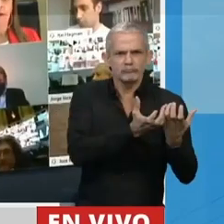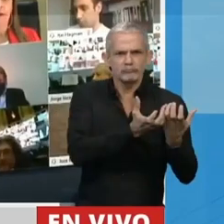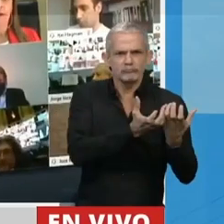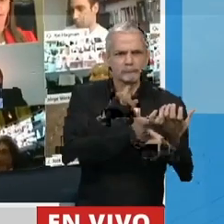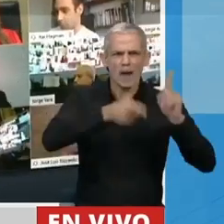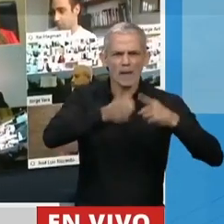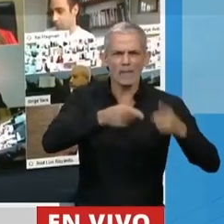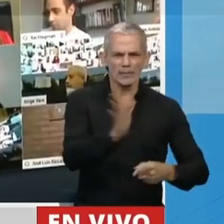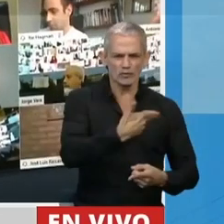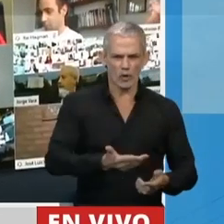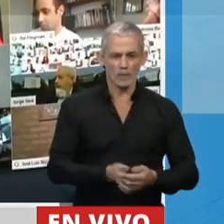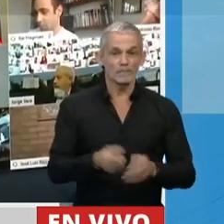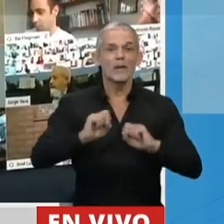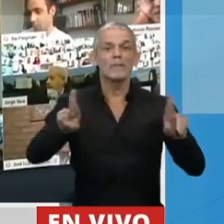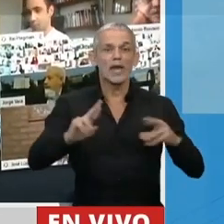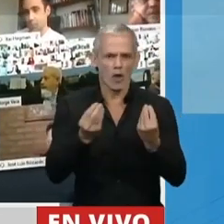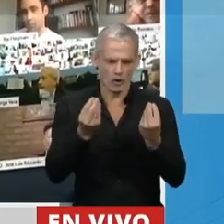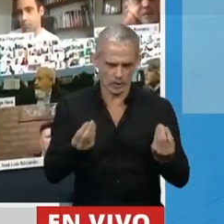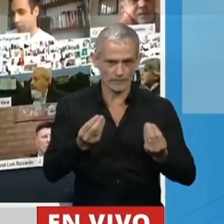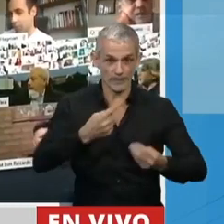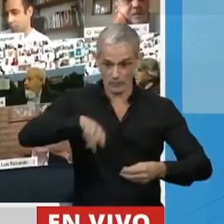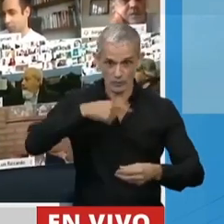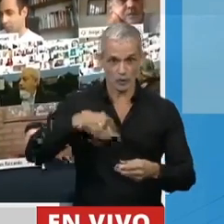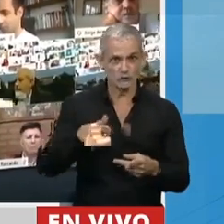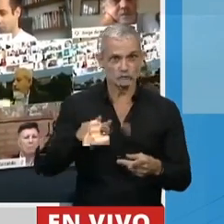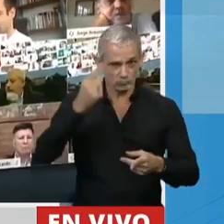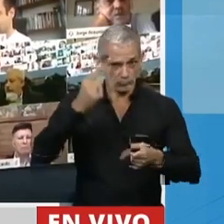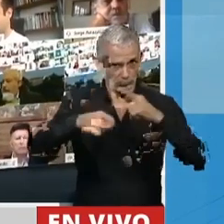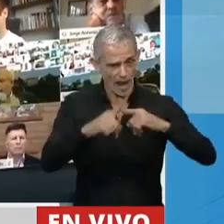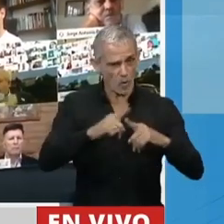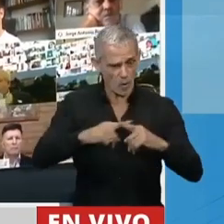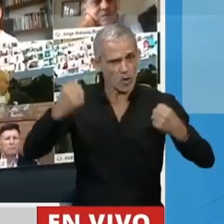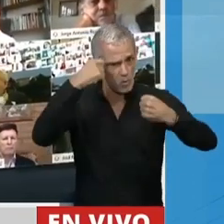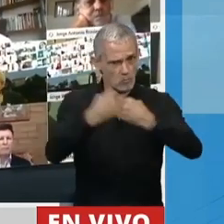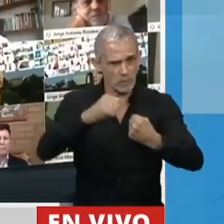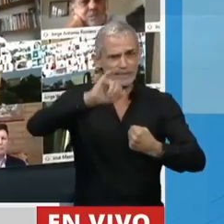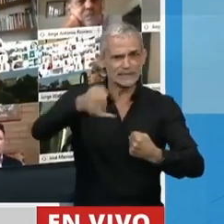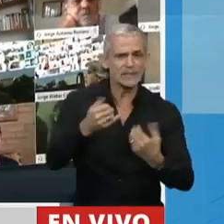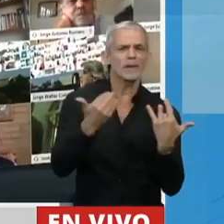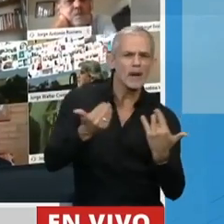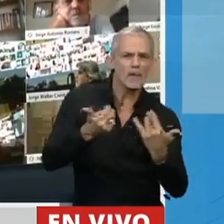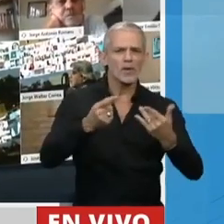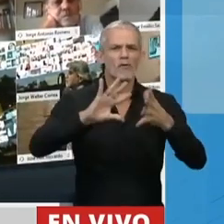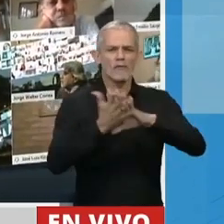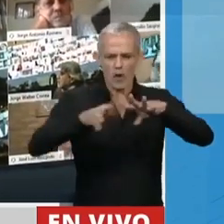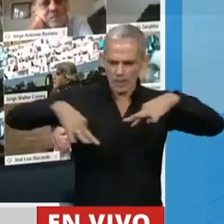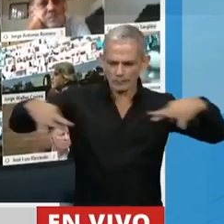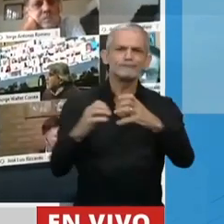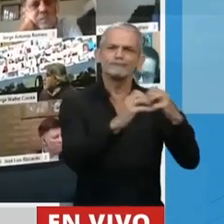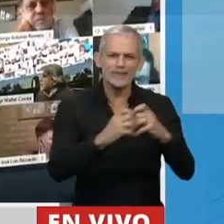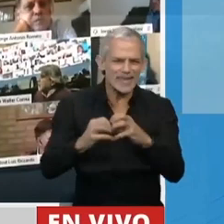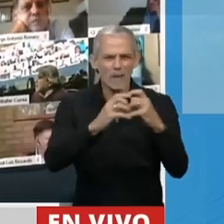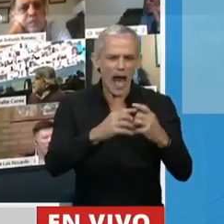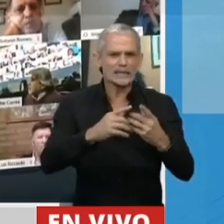Para peor, cuando nosotros dimos el acuerdo para poder sesionar de la mejor manera posible